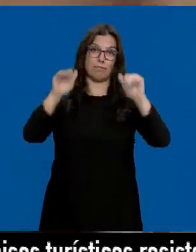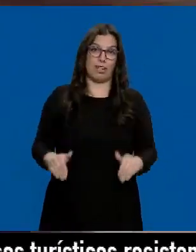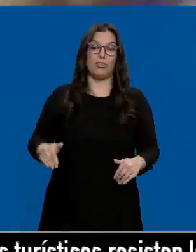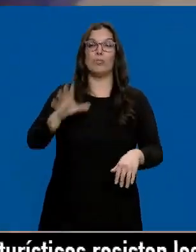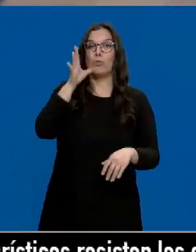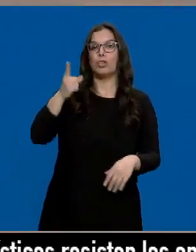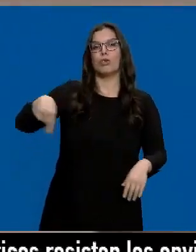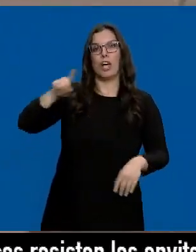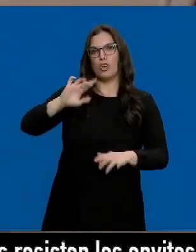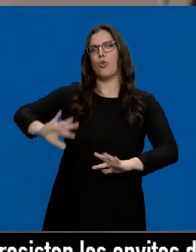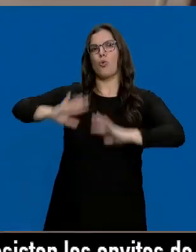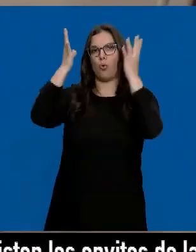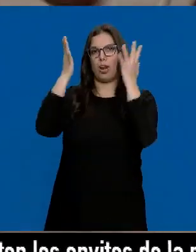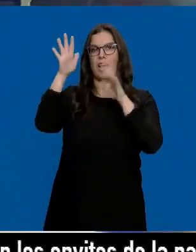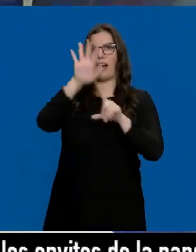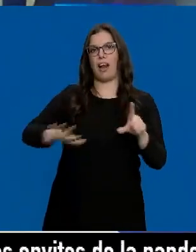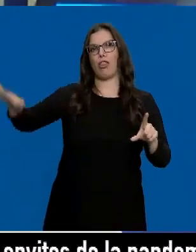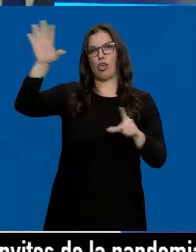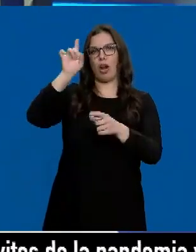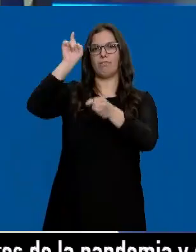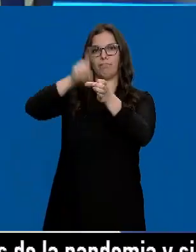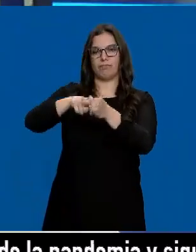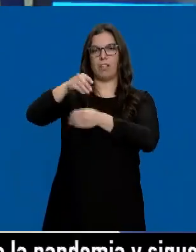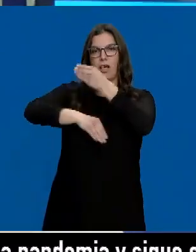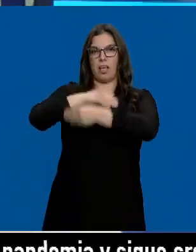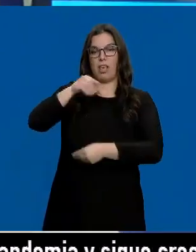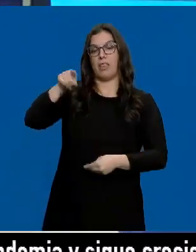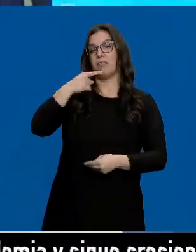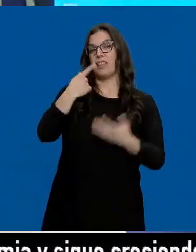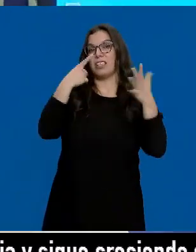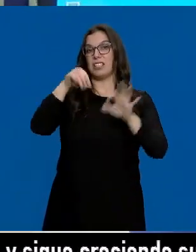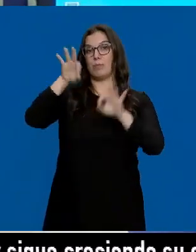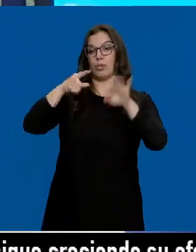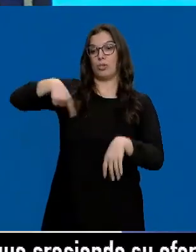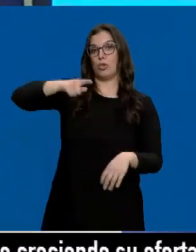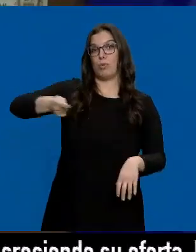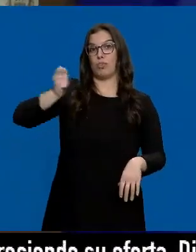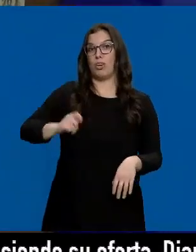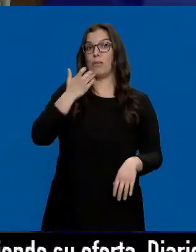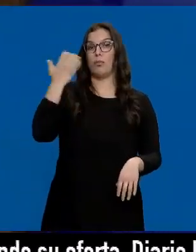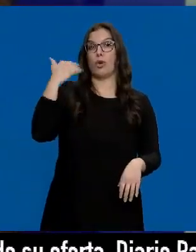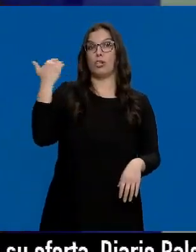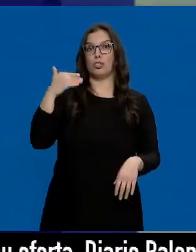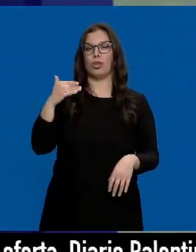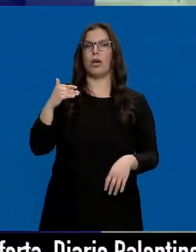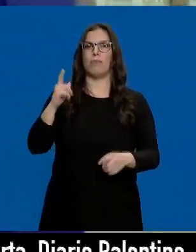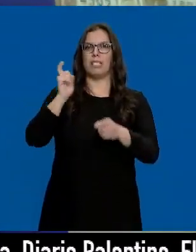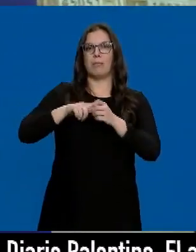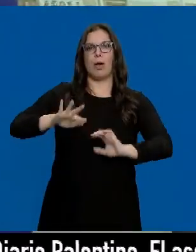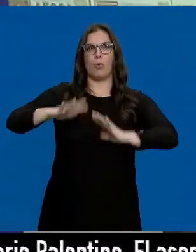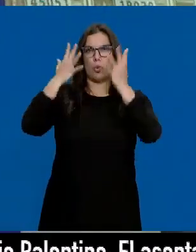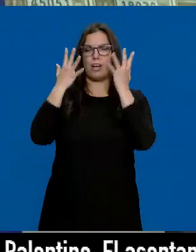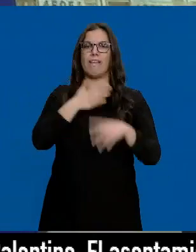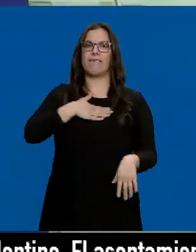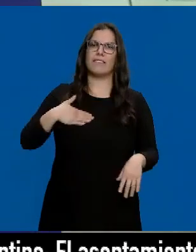se sumarán a la huelga convocada a nivel nacional. Estiman que un 60% de estos profesionales en Soria se unirán a un paro con el que